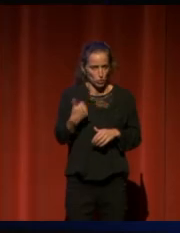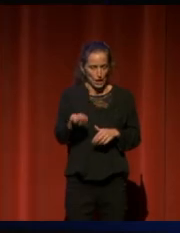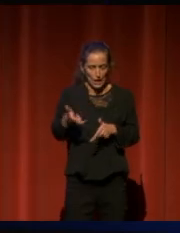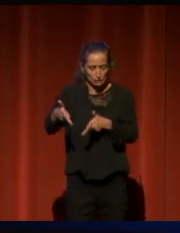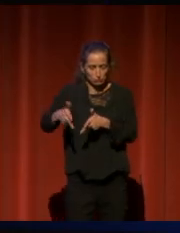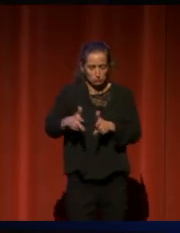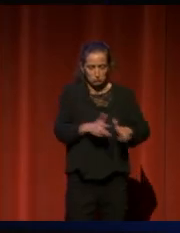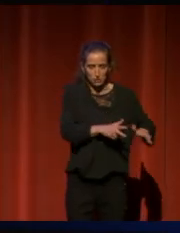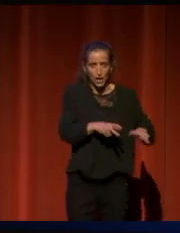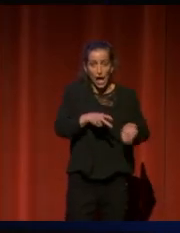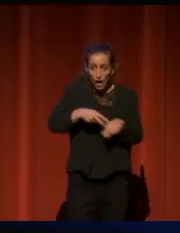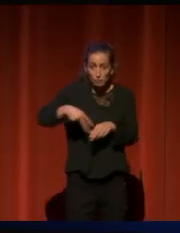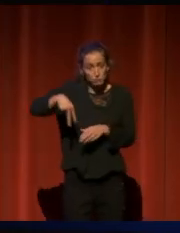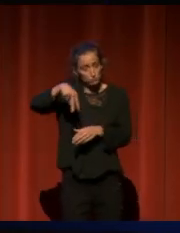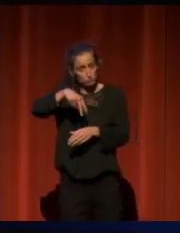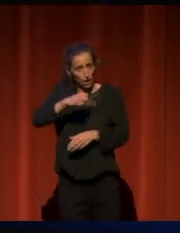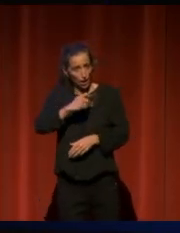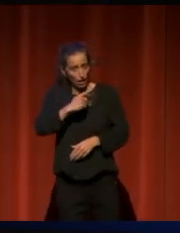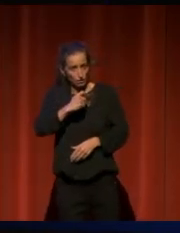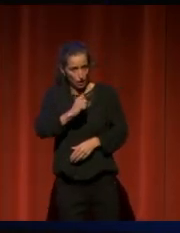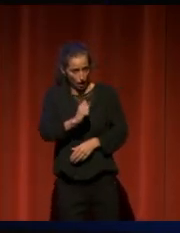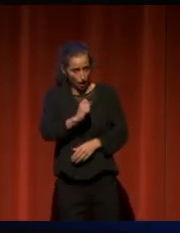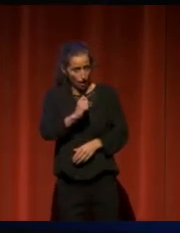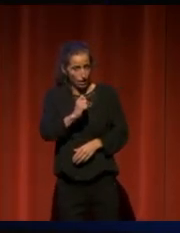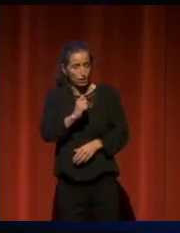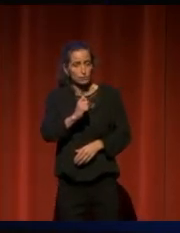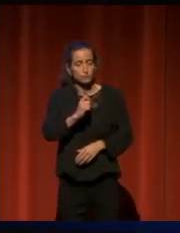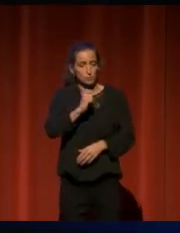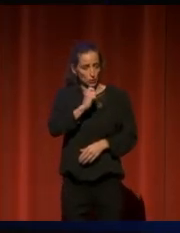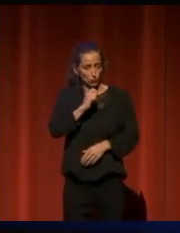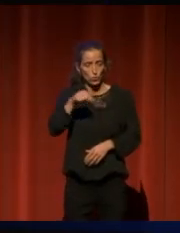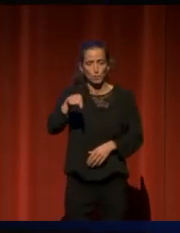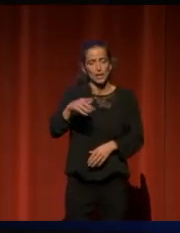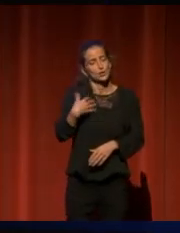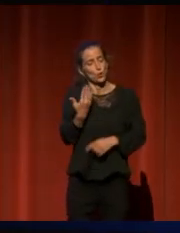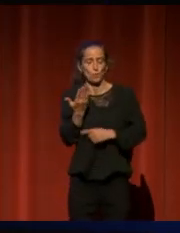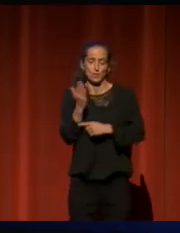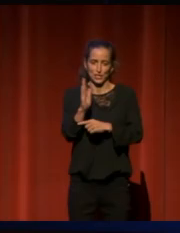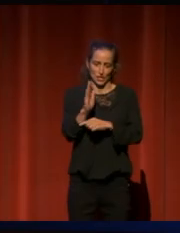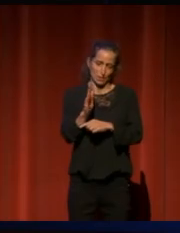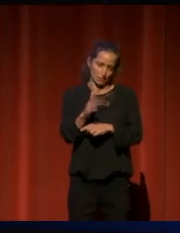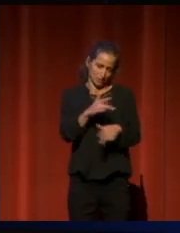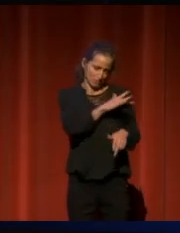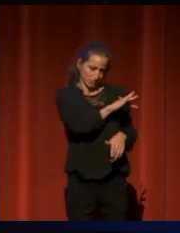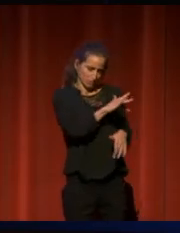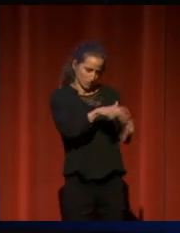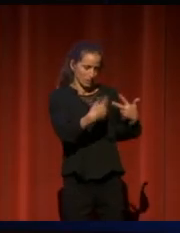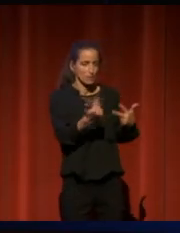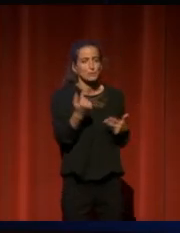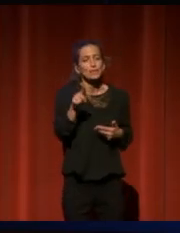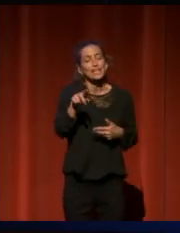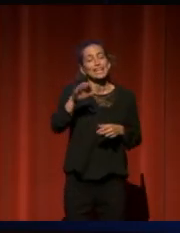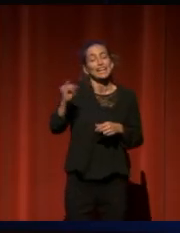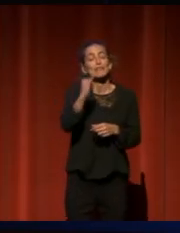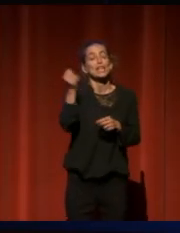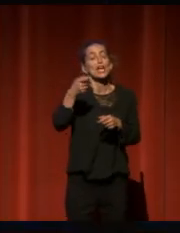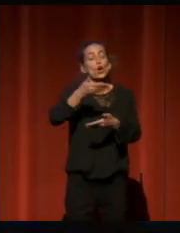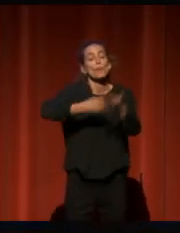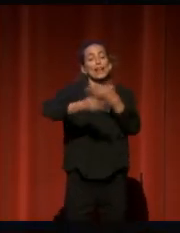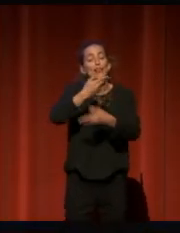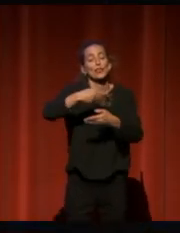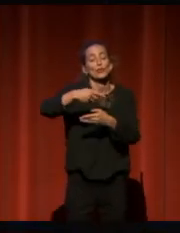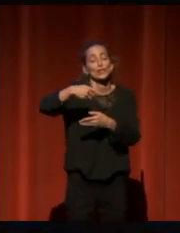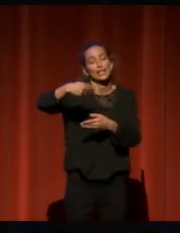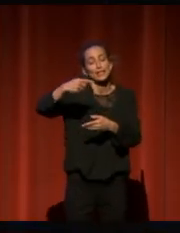¿Vas a la Tril? Ah, entonces permíteme que te presente. Primero, jefe de servicio de cooperación internacional en la Subdirección